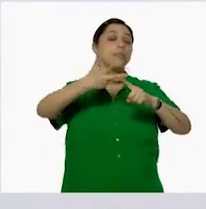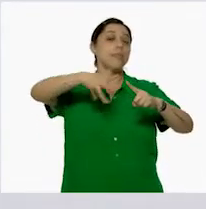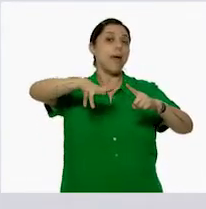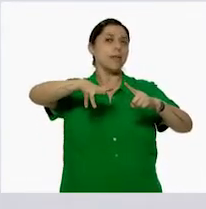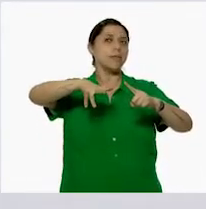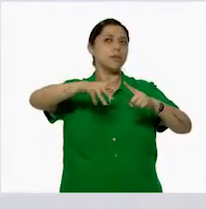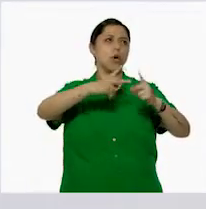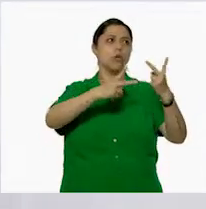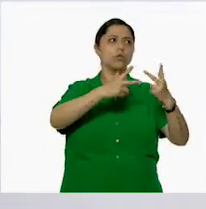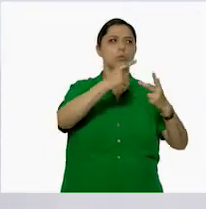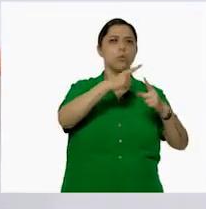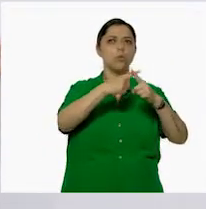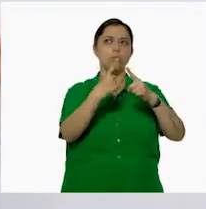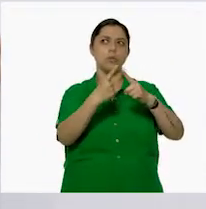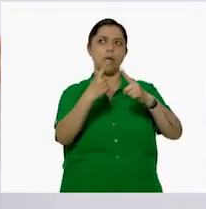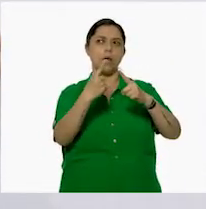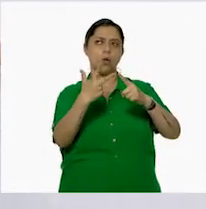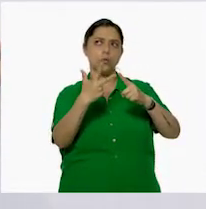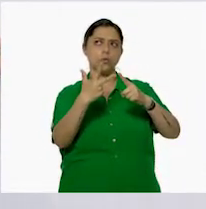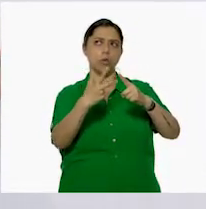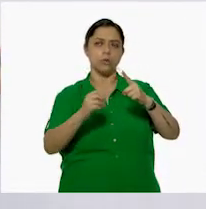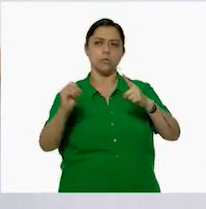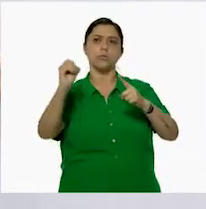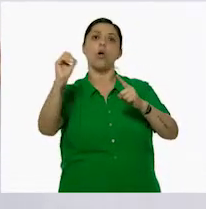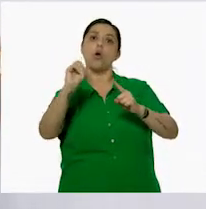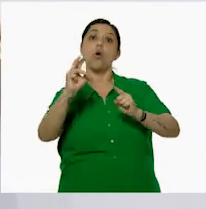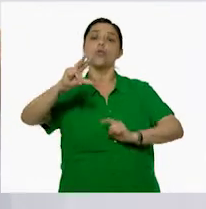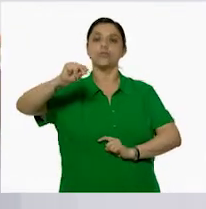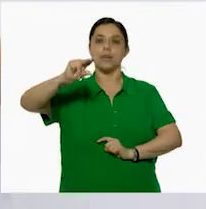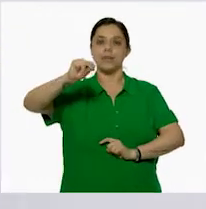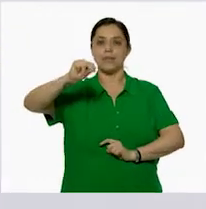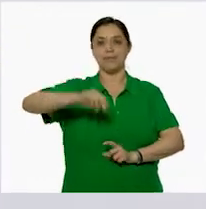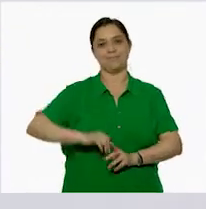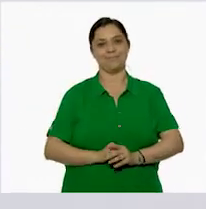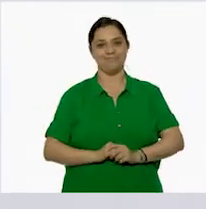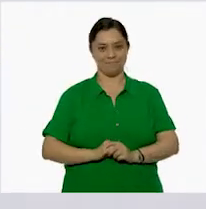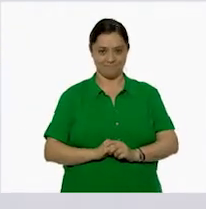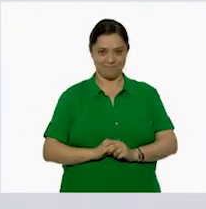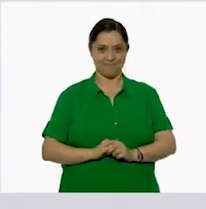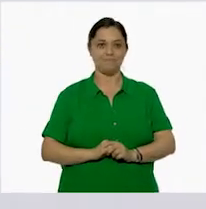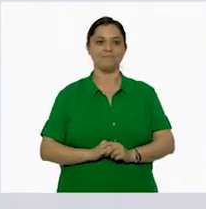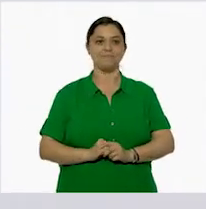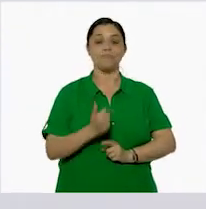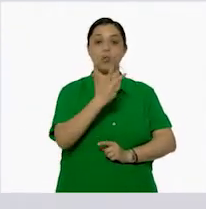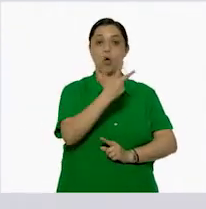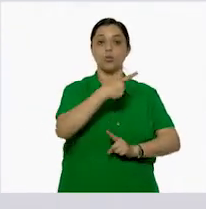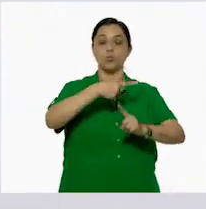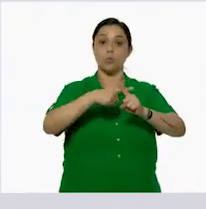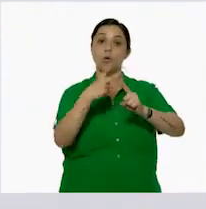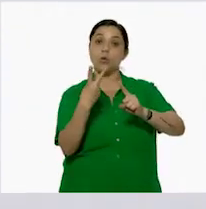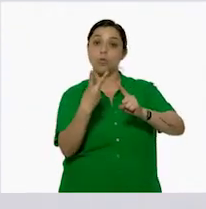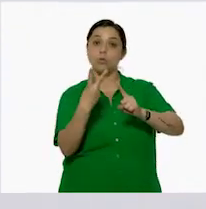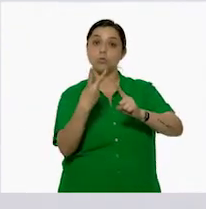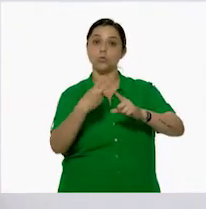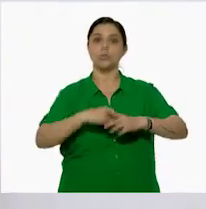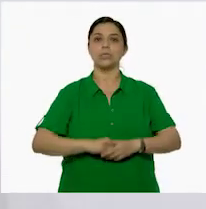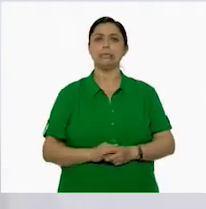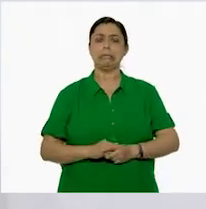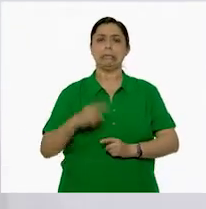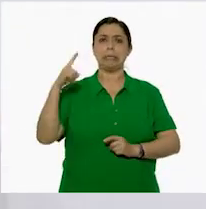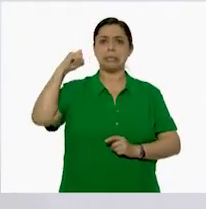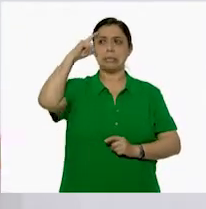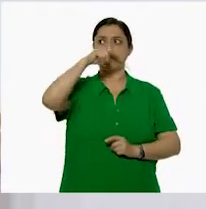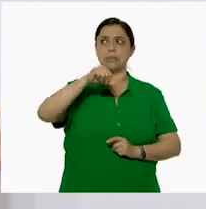por 1, 8 y agregamos el 0. Serían 80. 80. ¡Oh! 8 por 2, Ale. ¡Ay, qué dificilísimo!